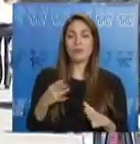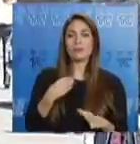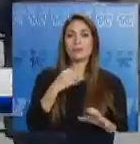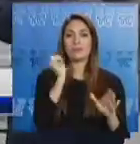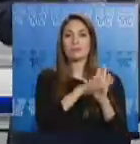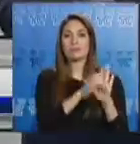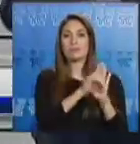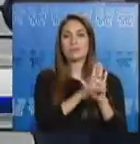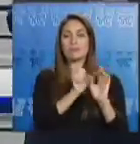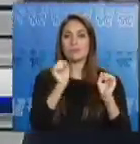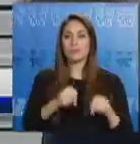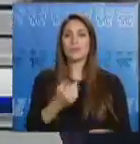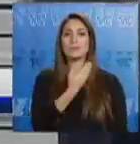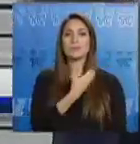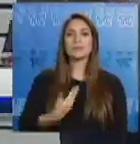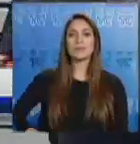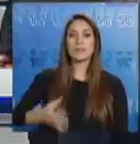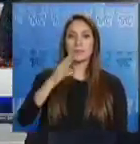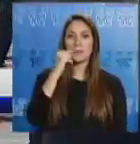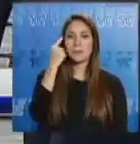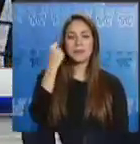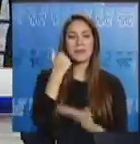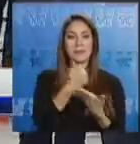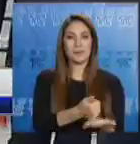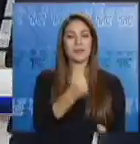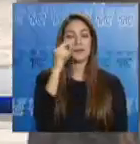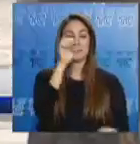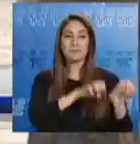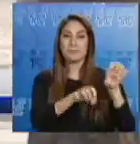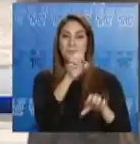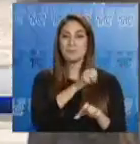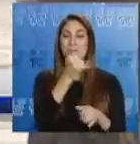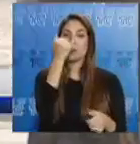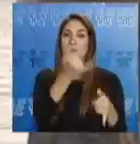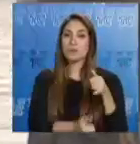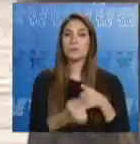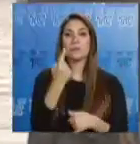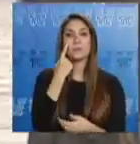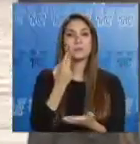proyecto está en manos del presidente de la república. Para su análisis final, Cristian Hidalgo, TC Televisión.